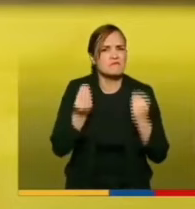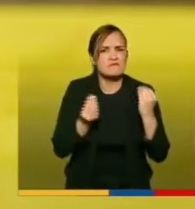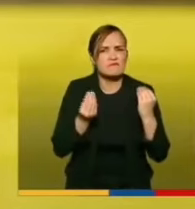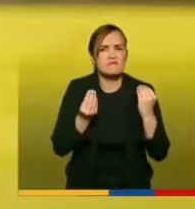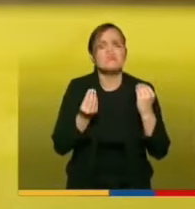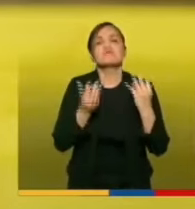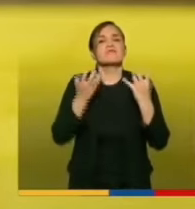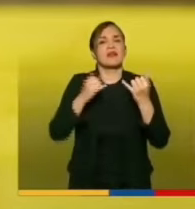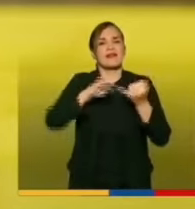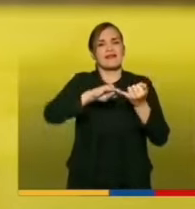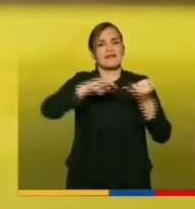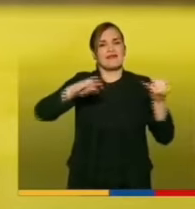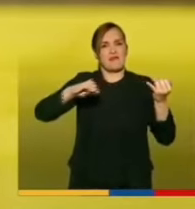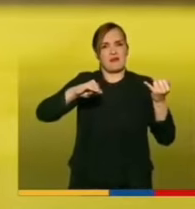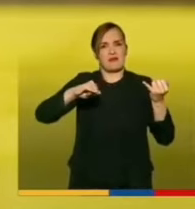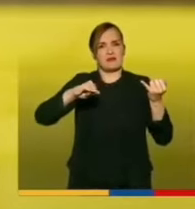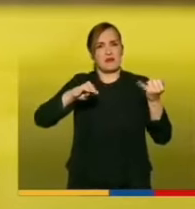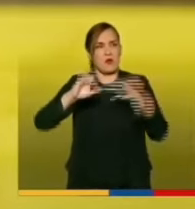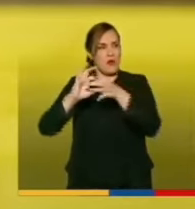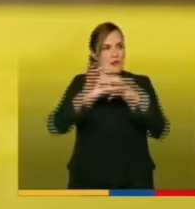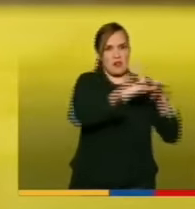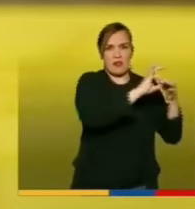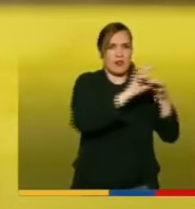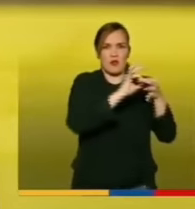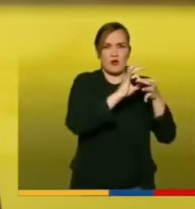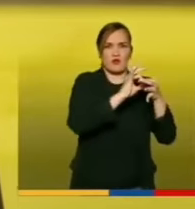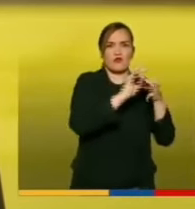independencia de esta rama del poder público,